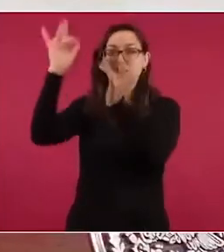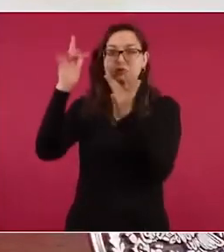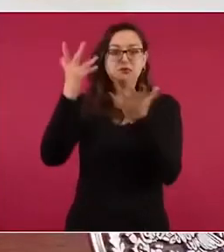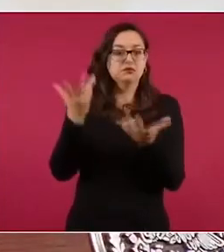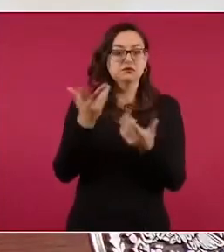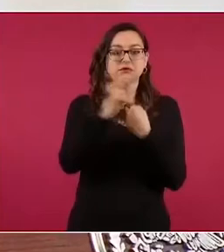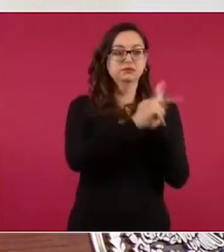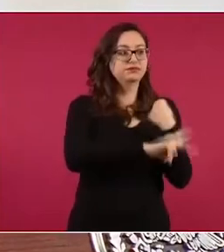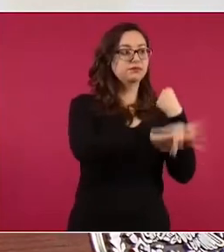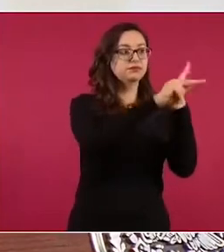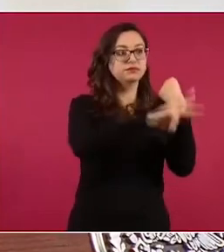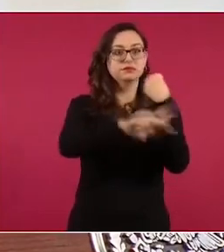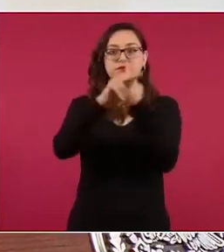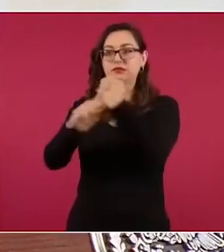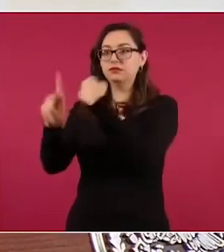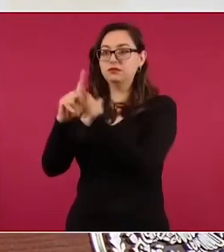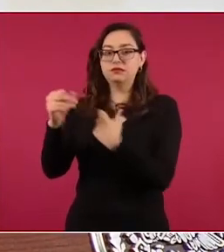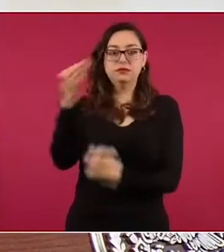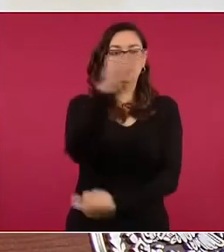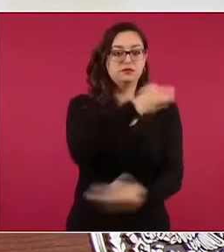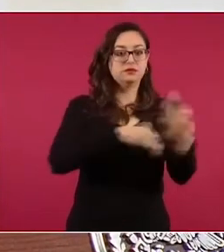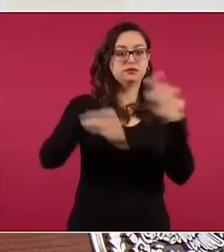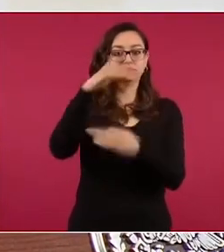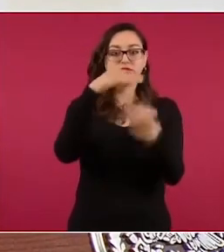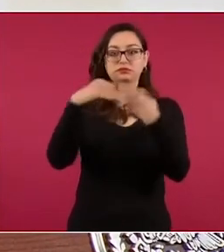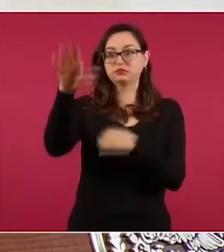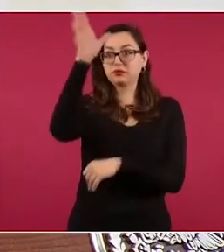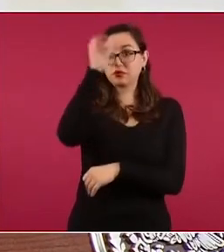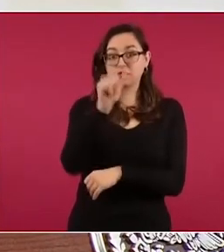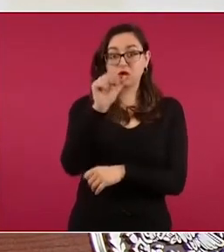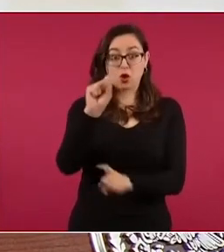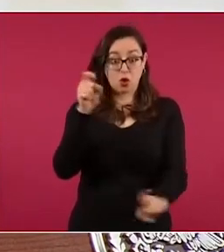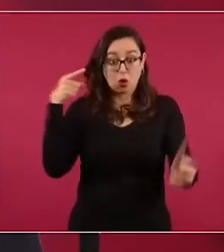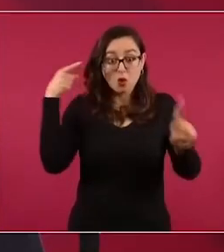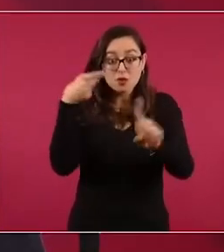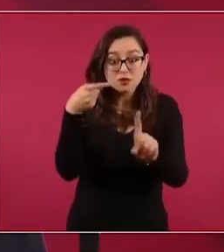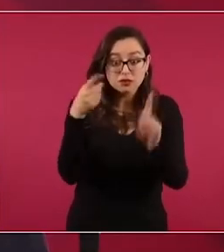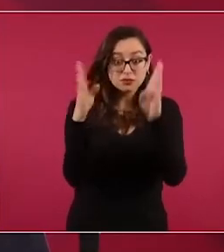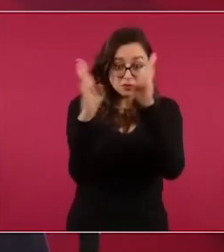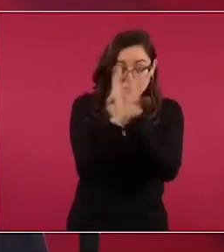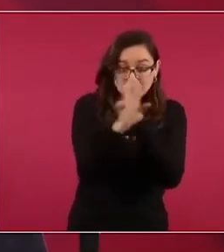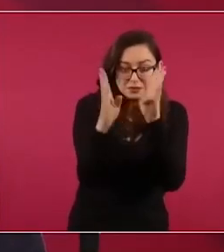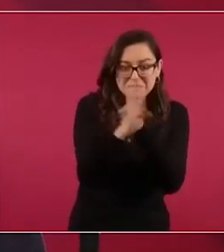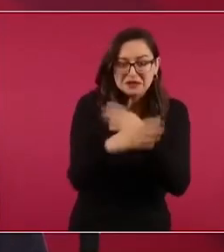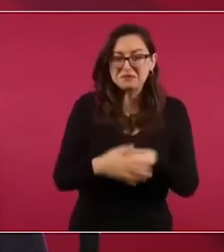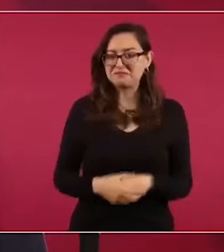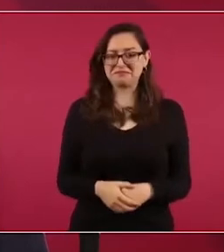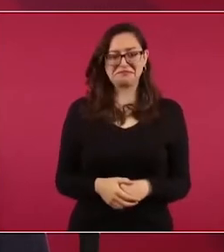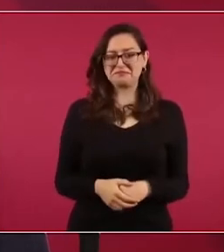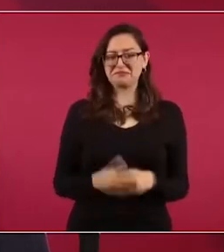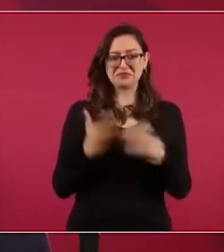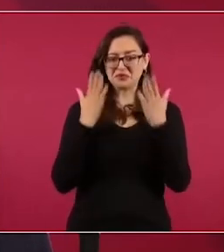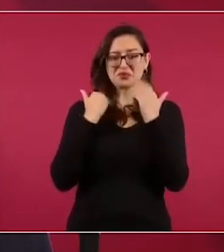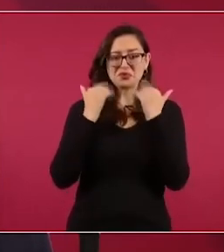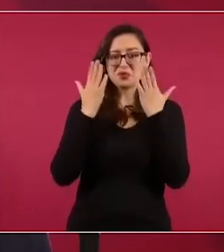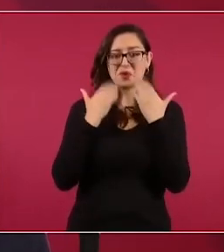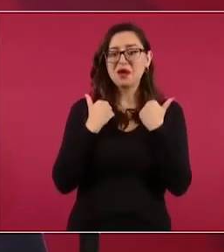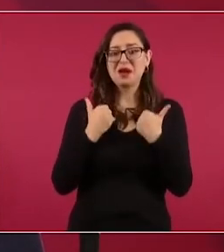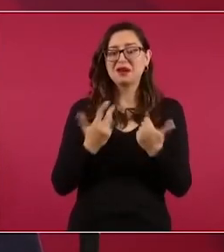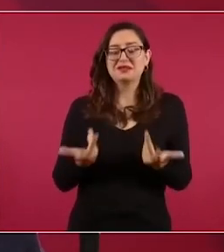no tienen el propósito de espiar a nadie ni de afectar